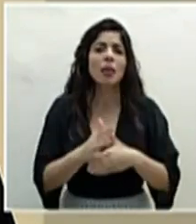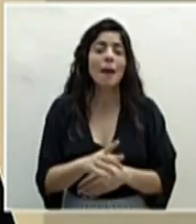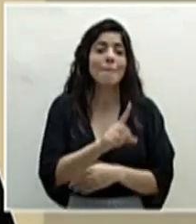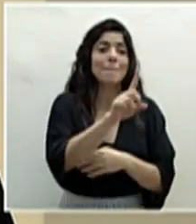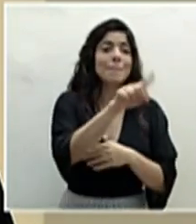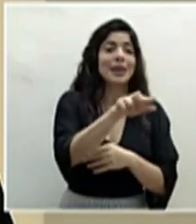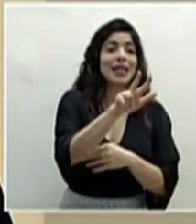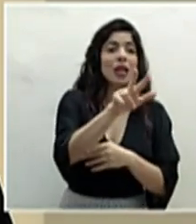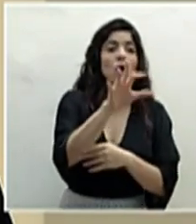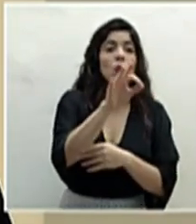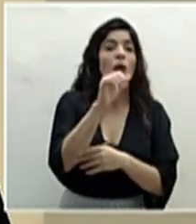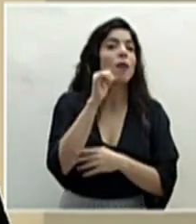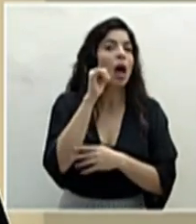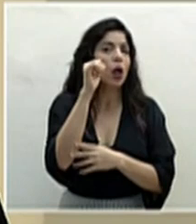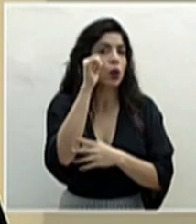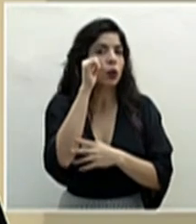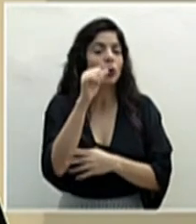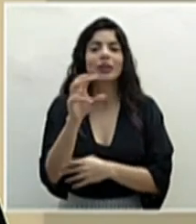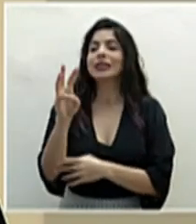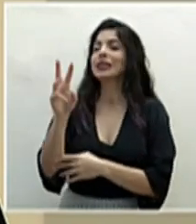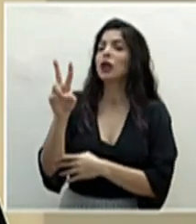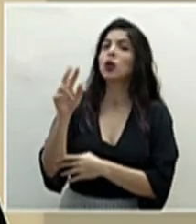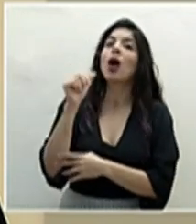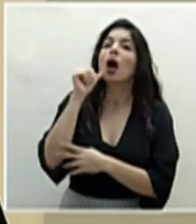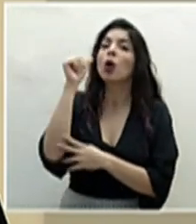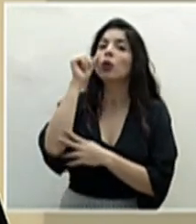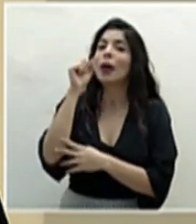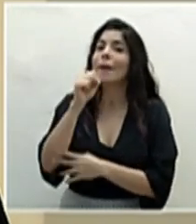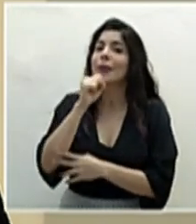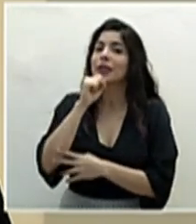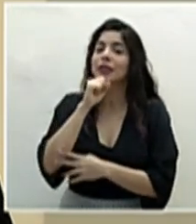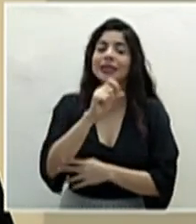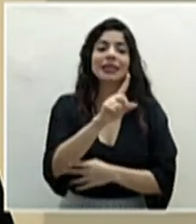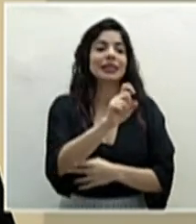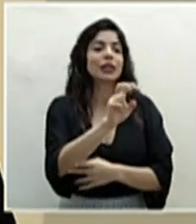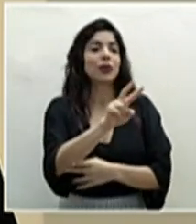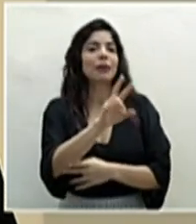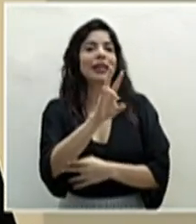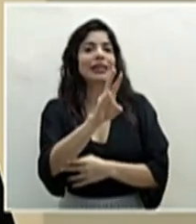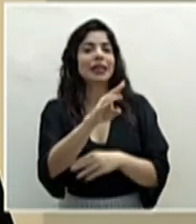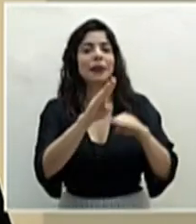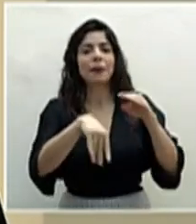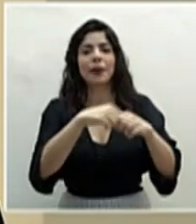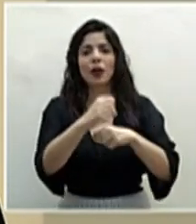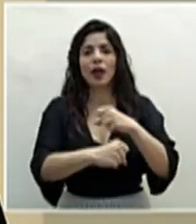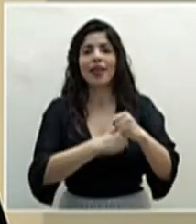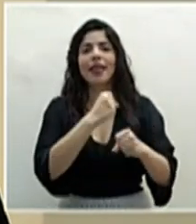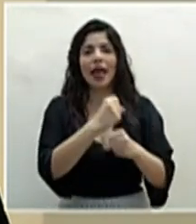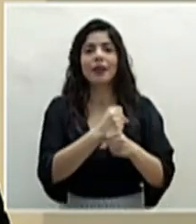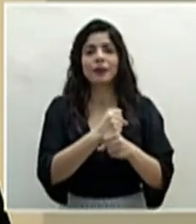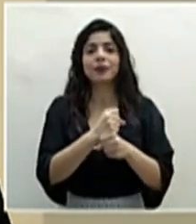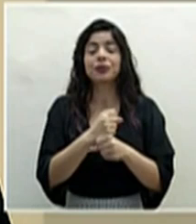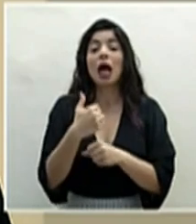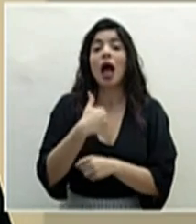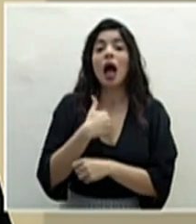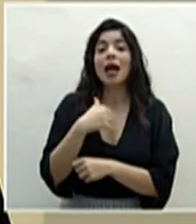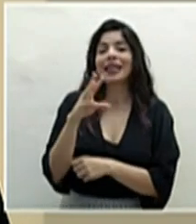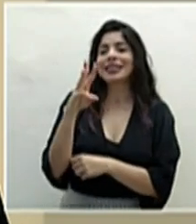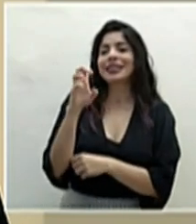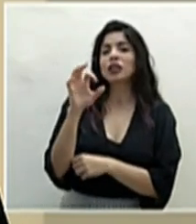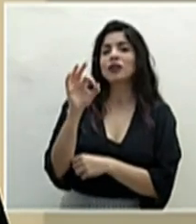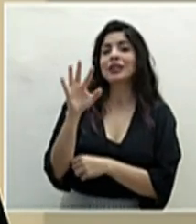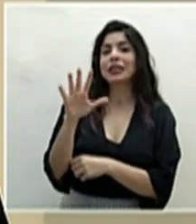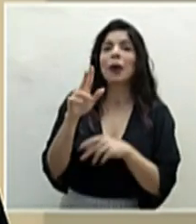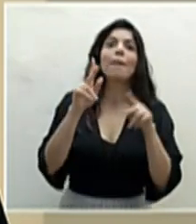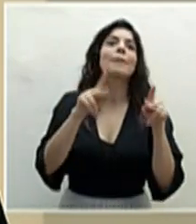,039 adultos, 62 adultos mayores y 127 menores de edad. Se registran 695